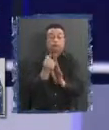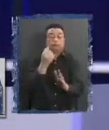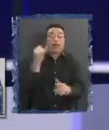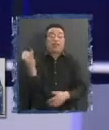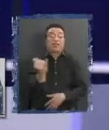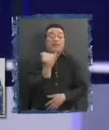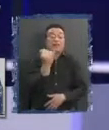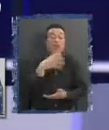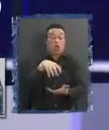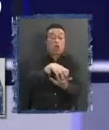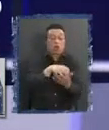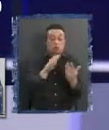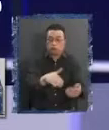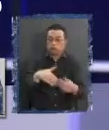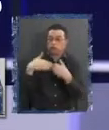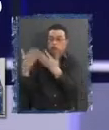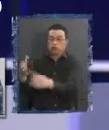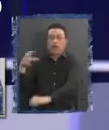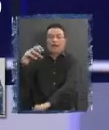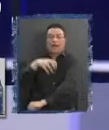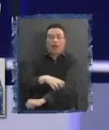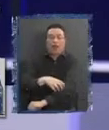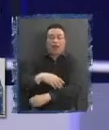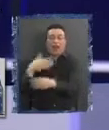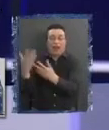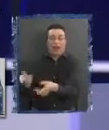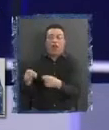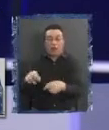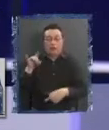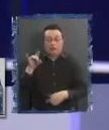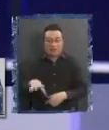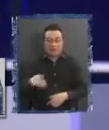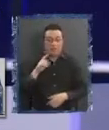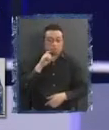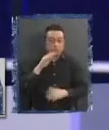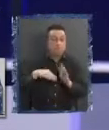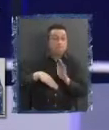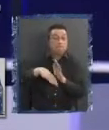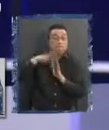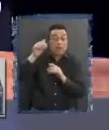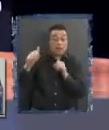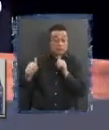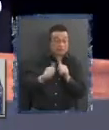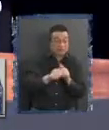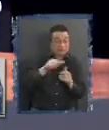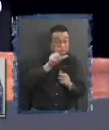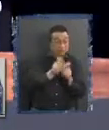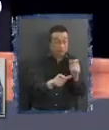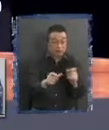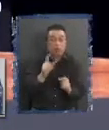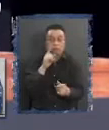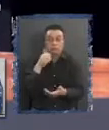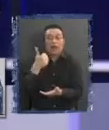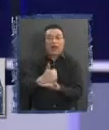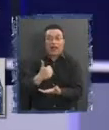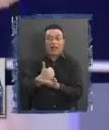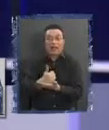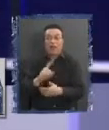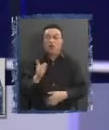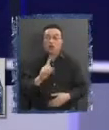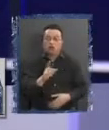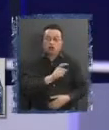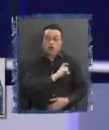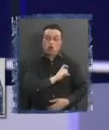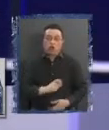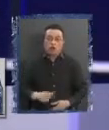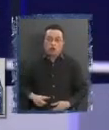comunas y traspasársela al nivel regional. Y hoy día todos sabemos que la persona más cercana a su ciudadanía es el alcalde, no es el gobernador, por muy bueno que